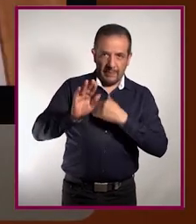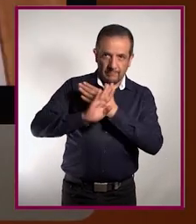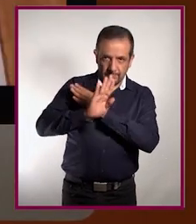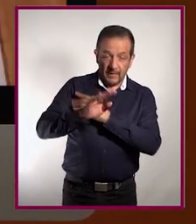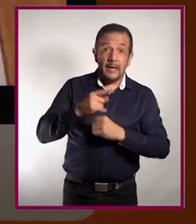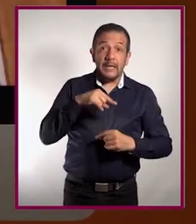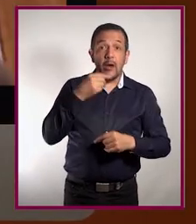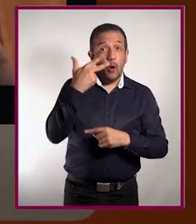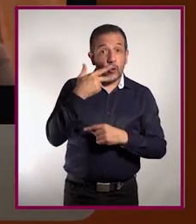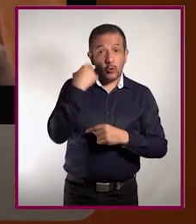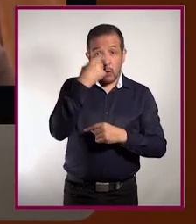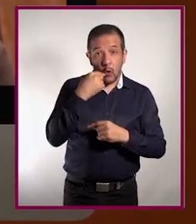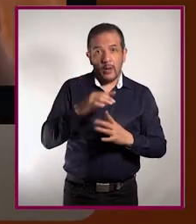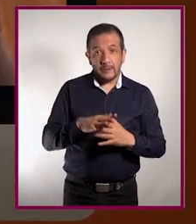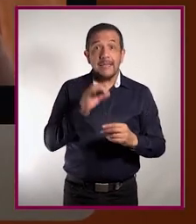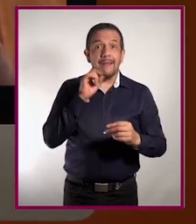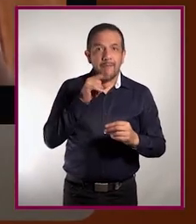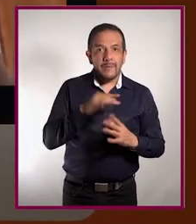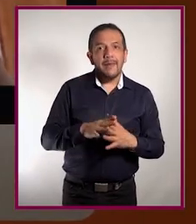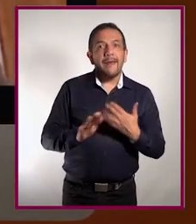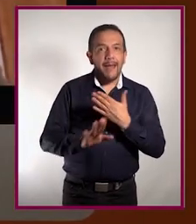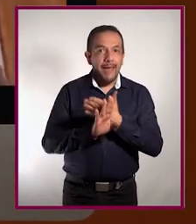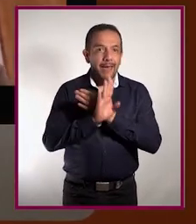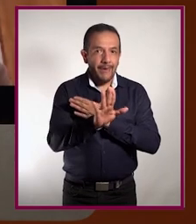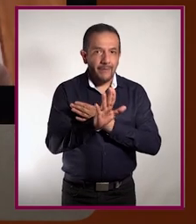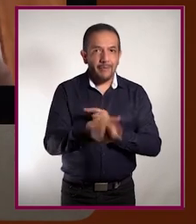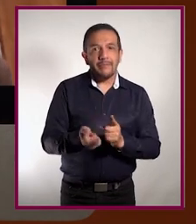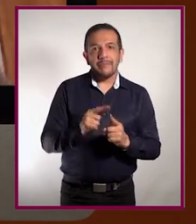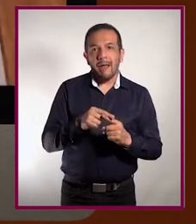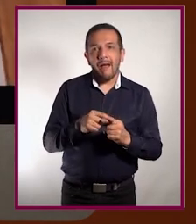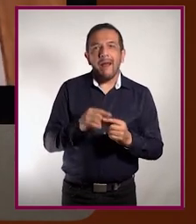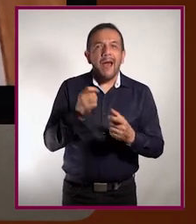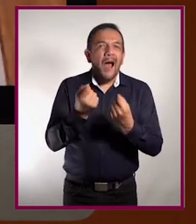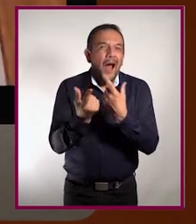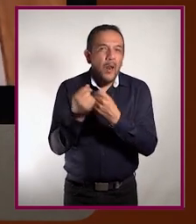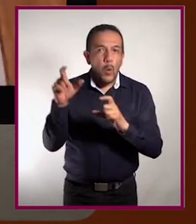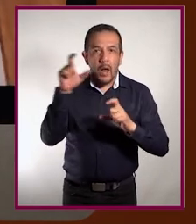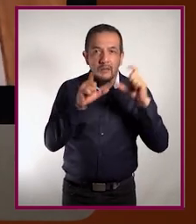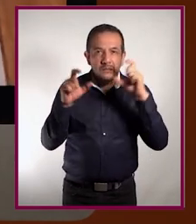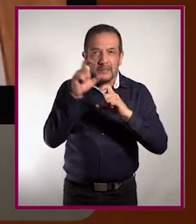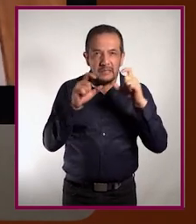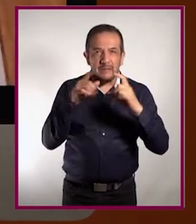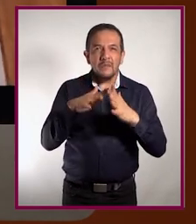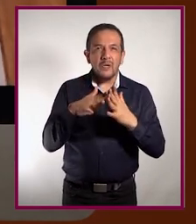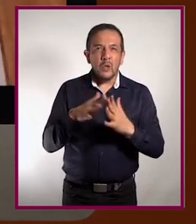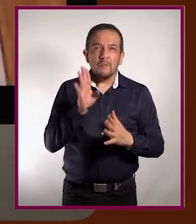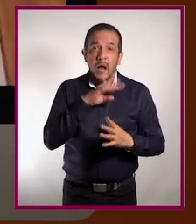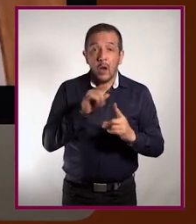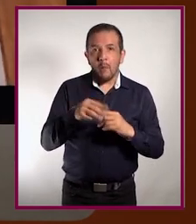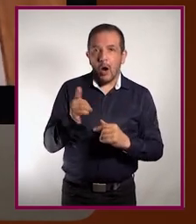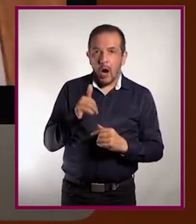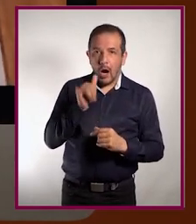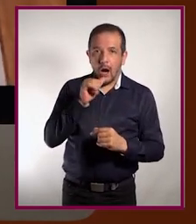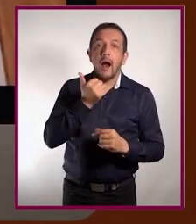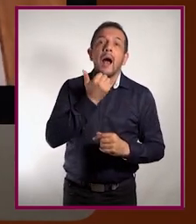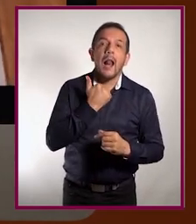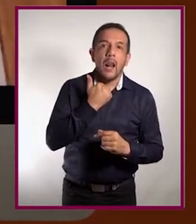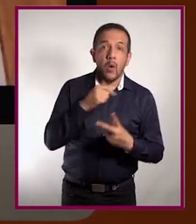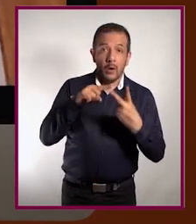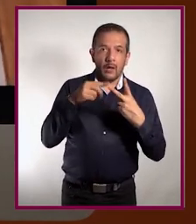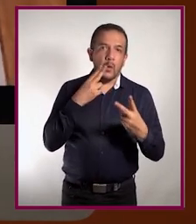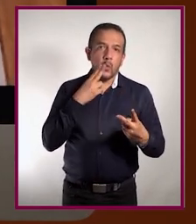y por supuesto limitar el consumo de sustancias o de cosas que pueden afectar la respuesta inmune como son el alcohol,